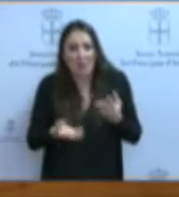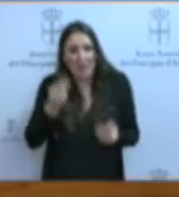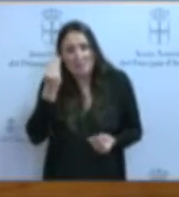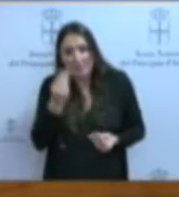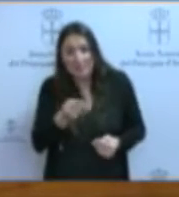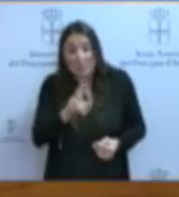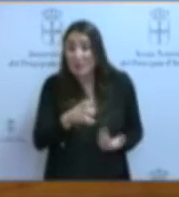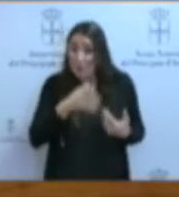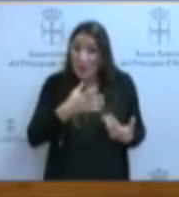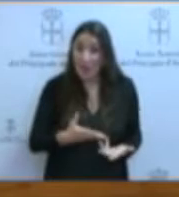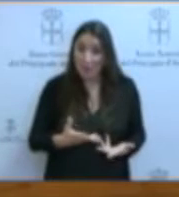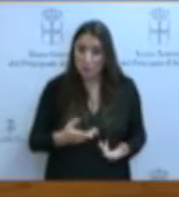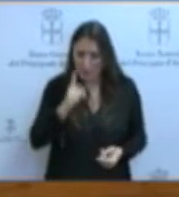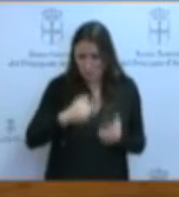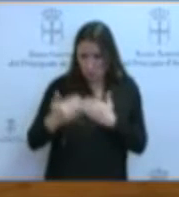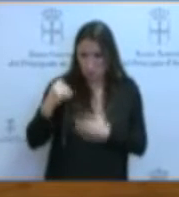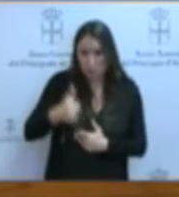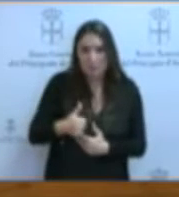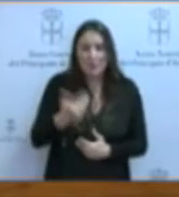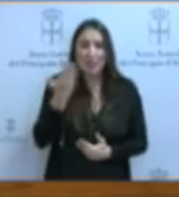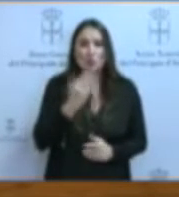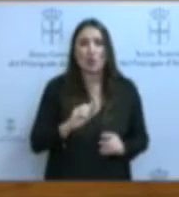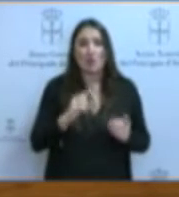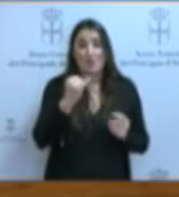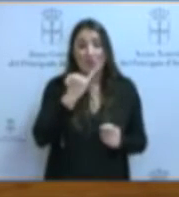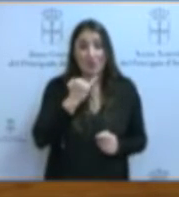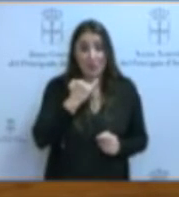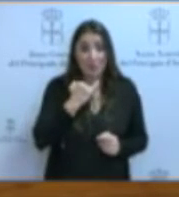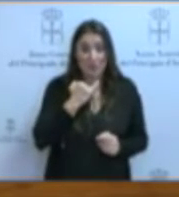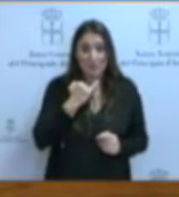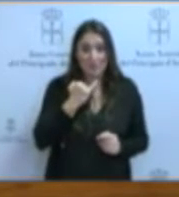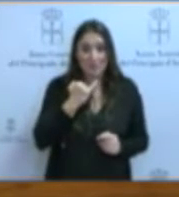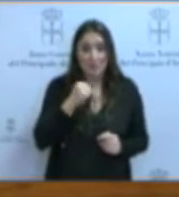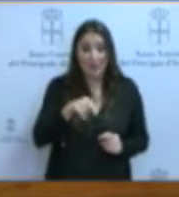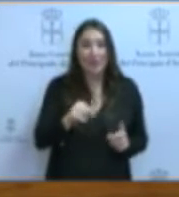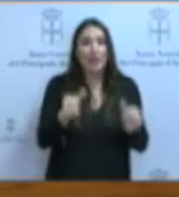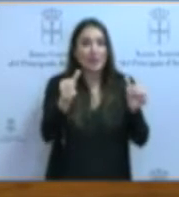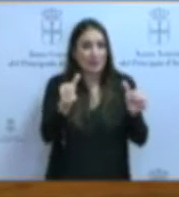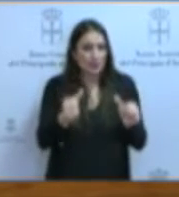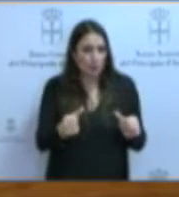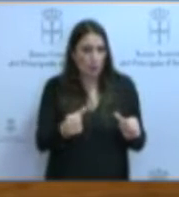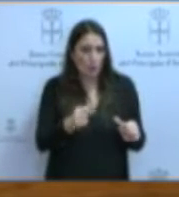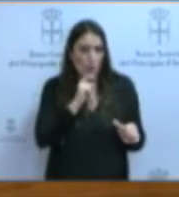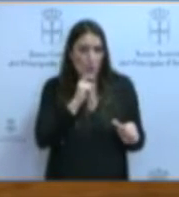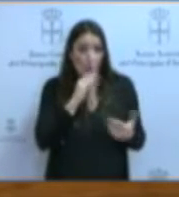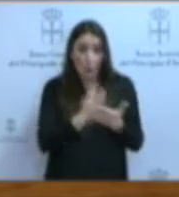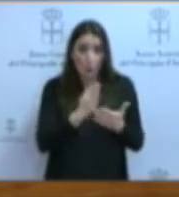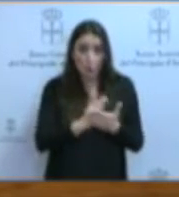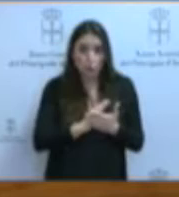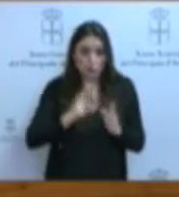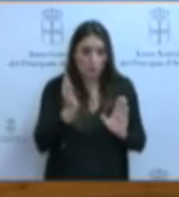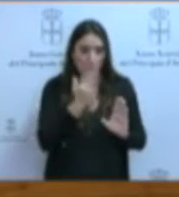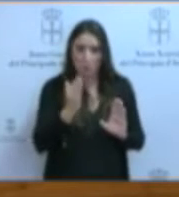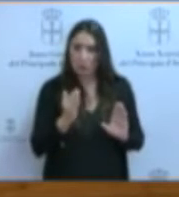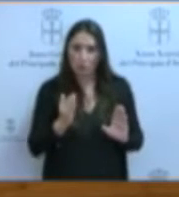Pero, actualmente, desde hace unos años, las escuelas oficiales de idiomas, la forma de titular no es pasar los cursos, sino que se